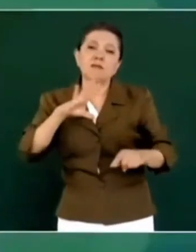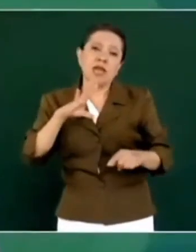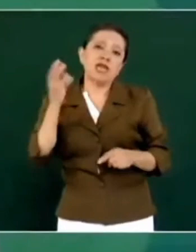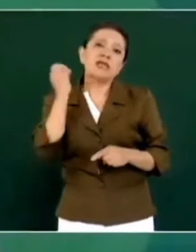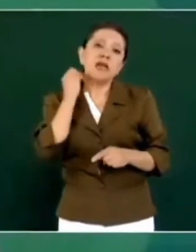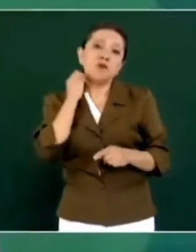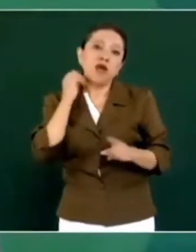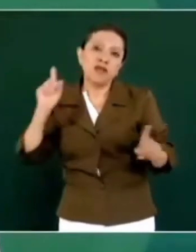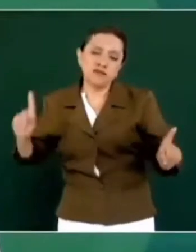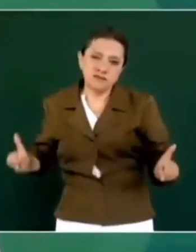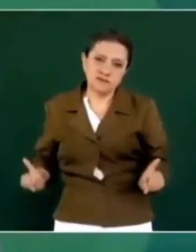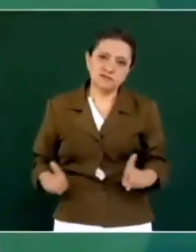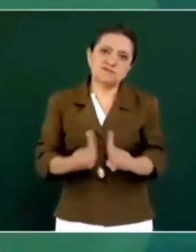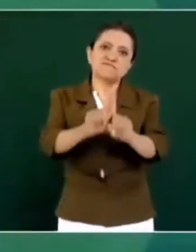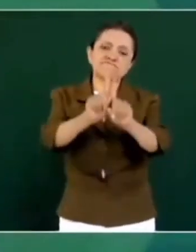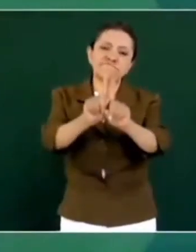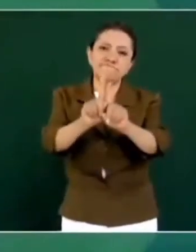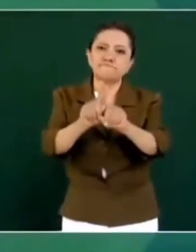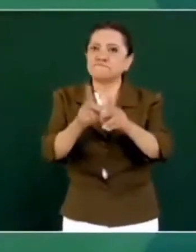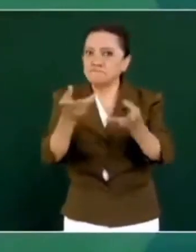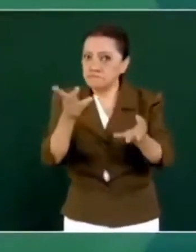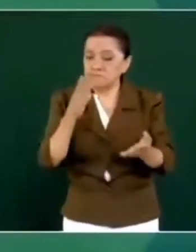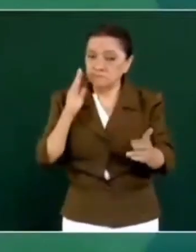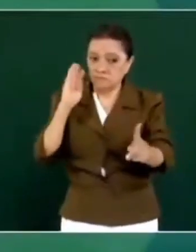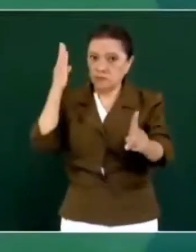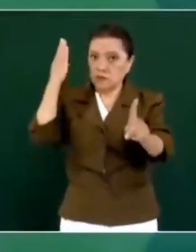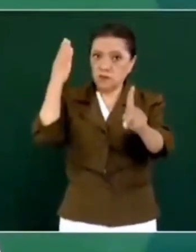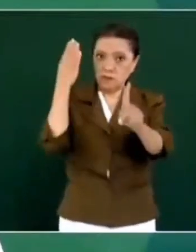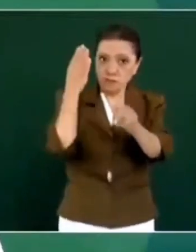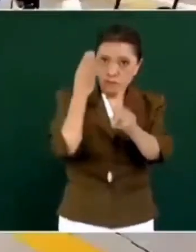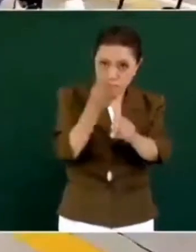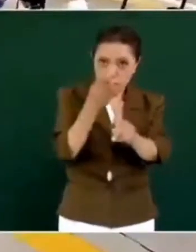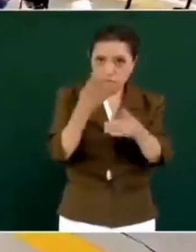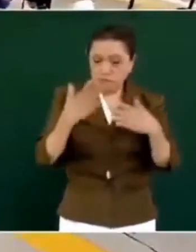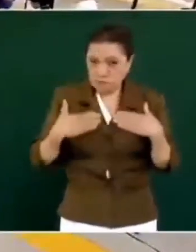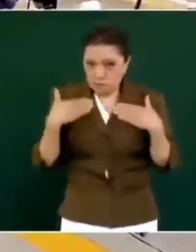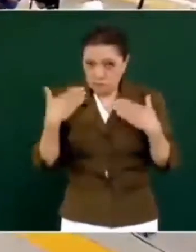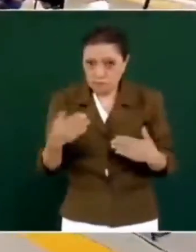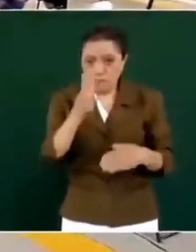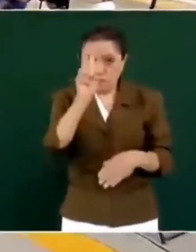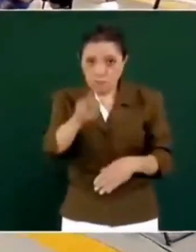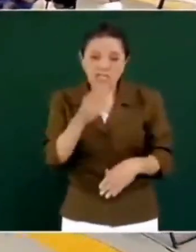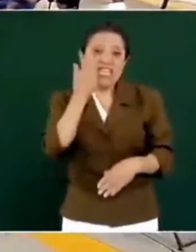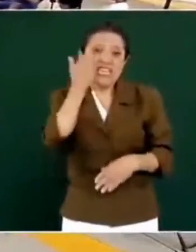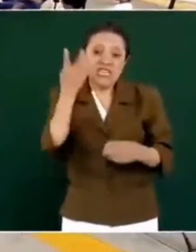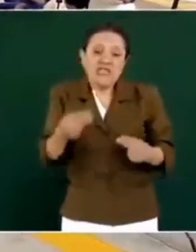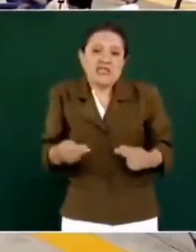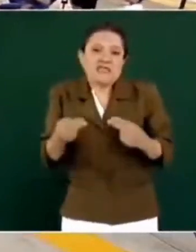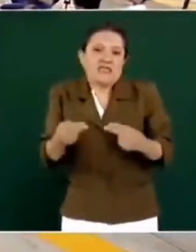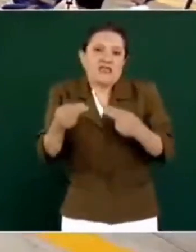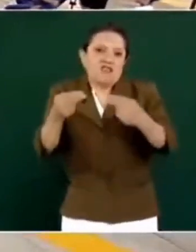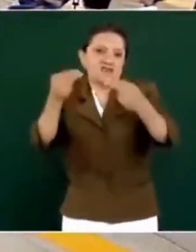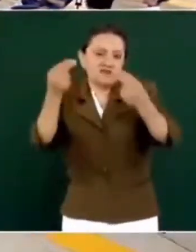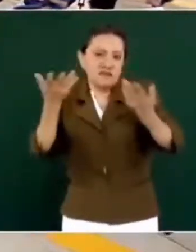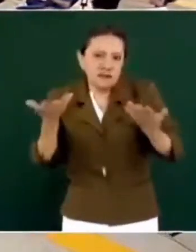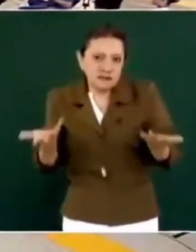directa y con franqueza, que quieren sacar raja, que quieren